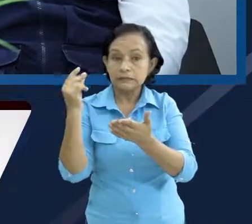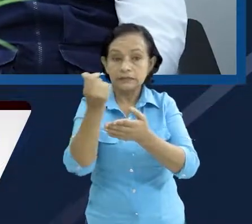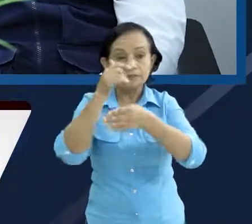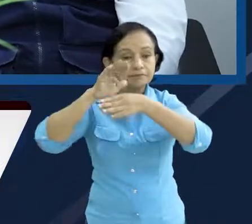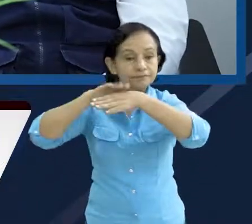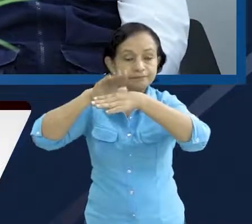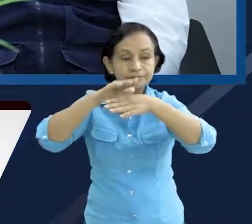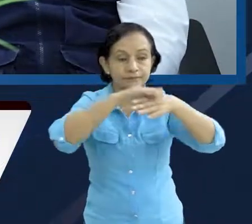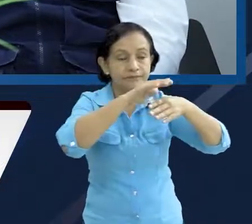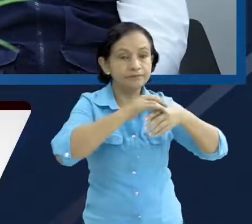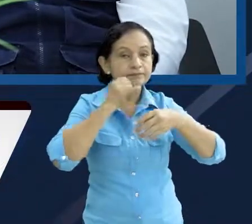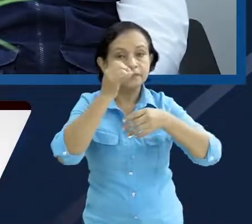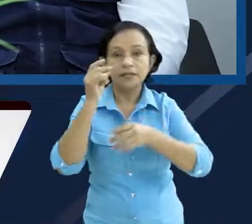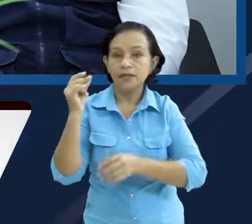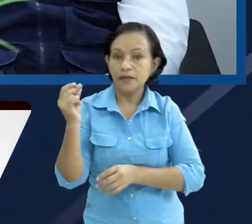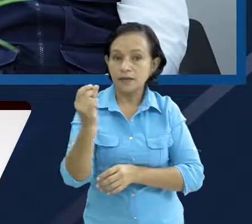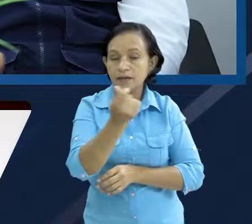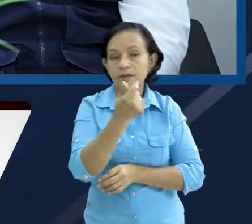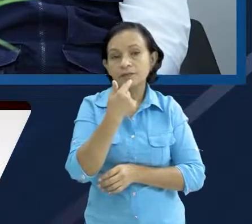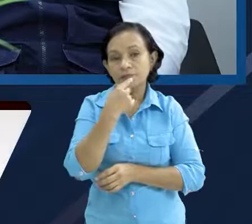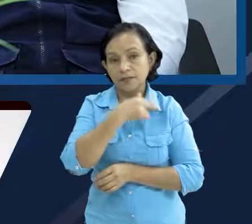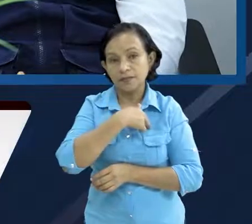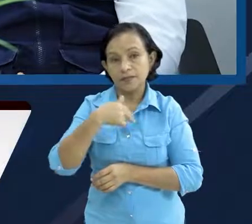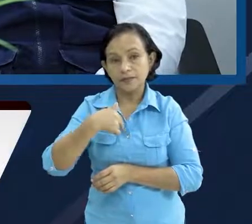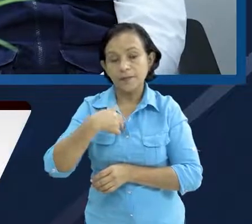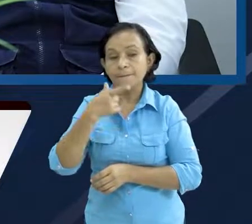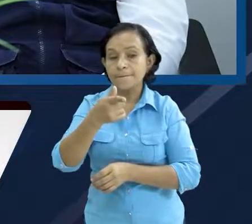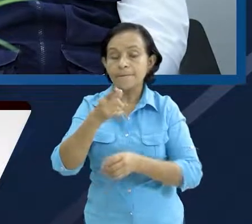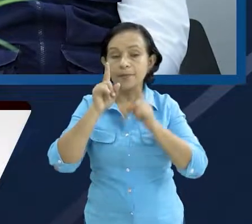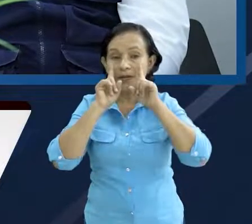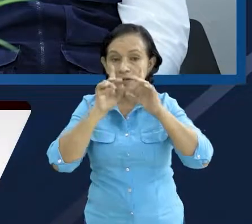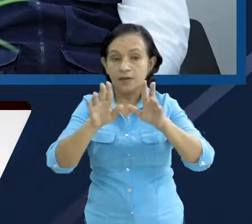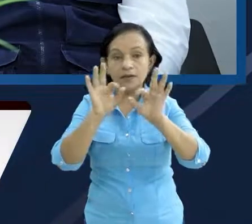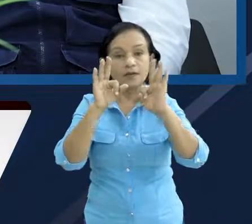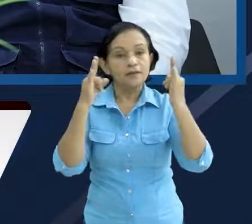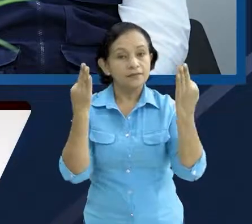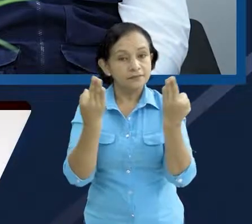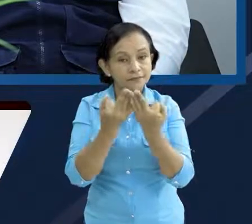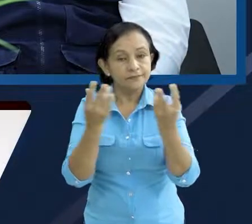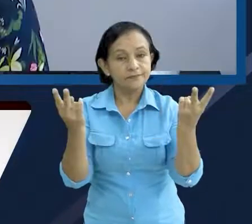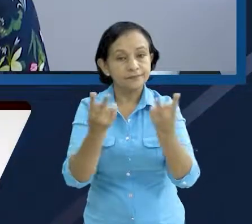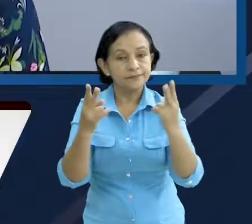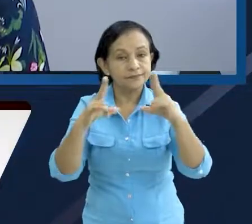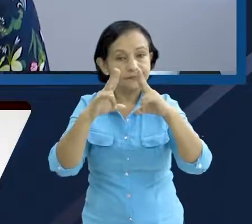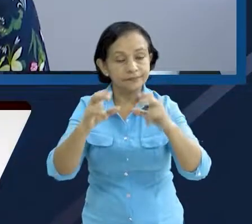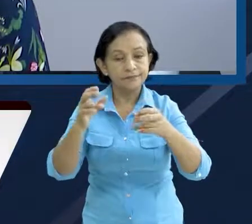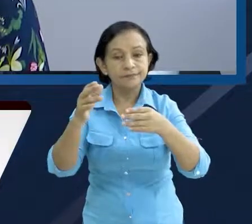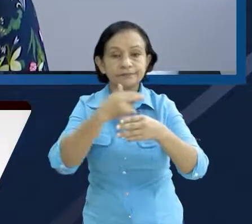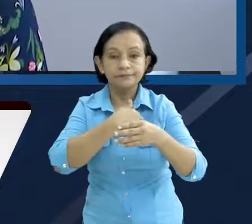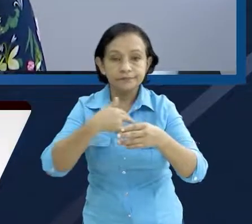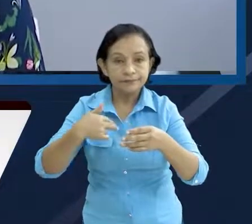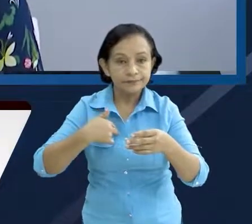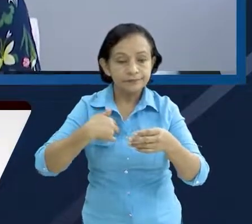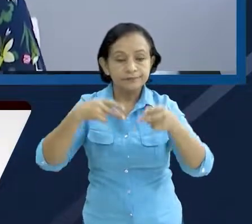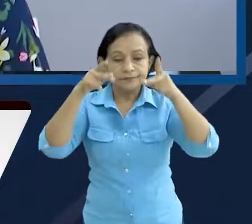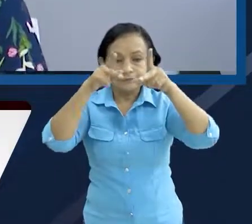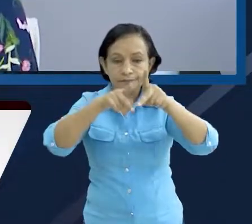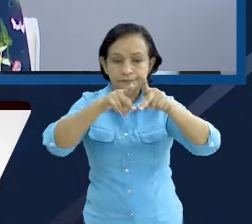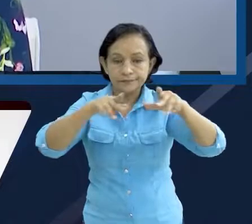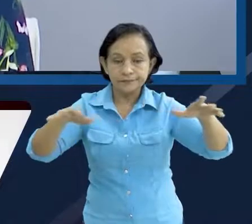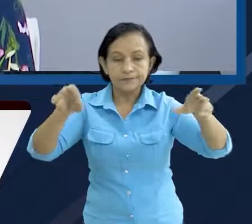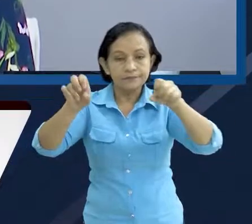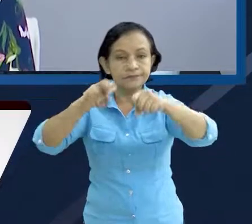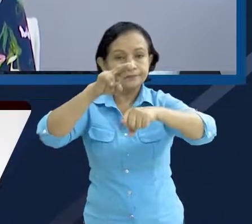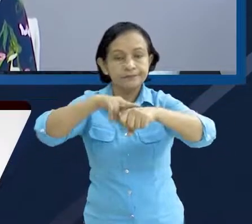permiten responder de manera inmediata y oportuna para darle esa seguridad a las familias. Entonces, se han diseñado a través del Plan Nacional de